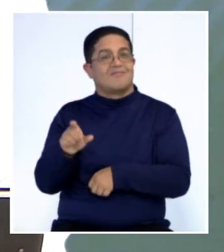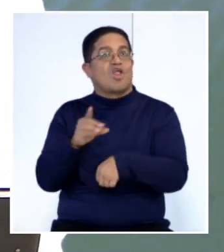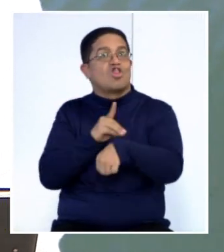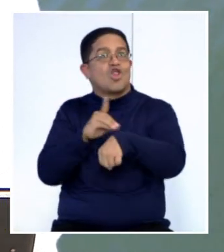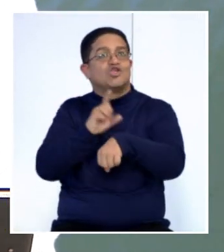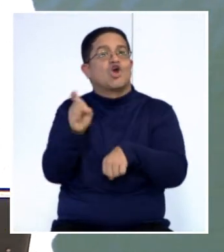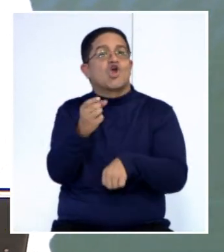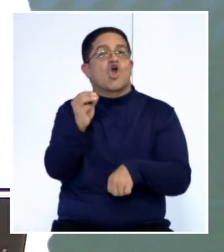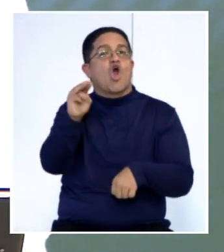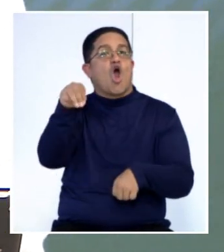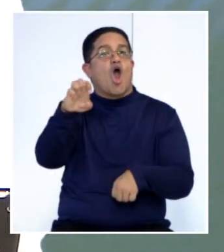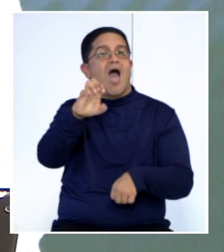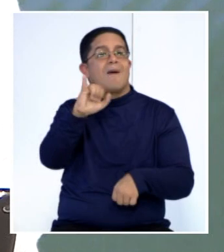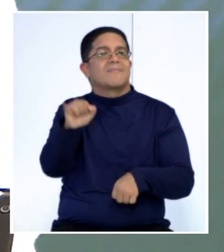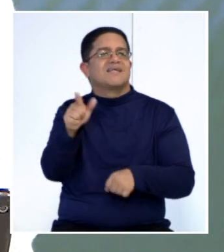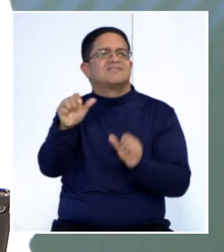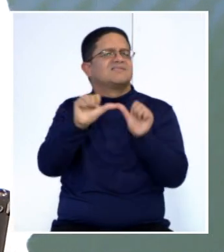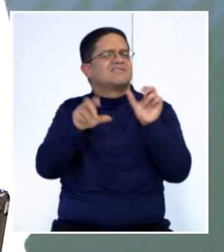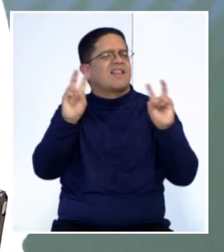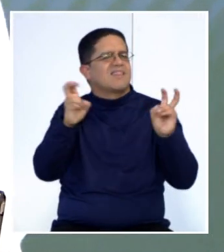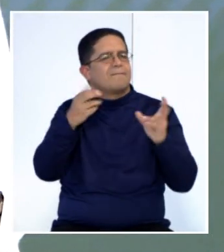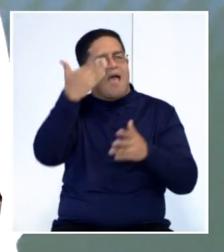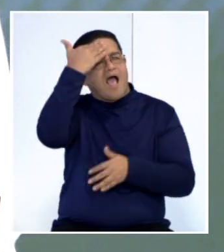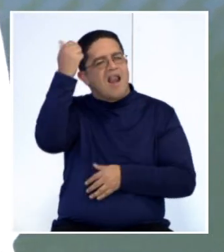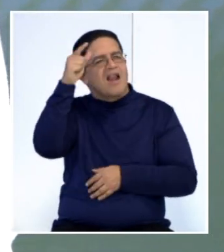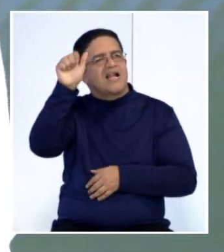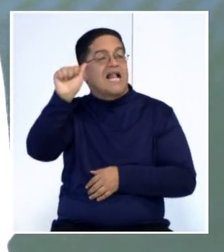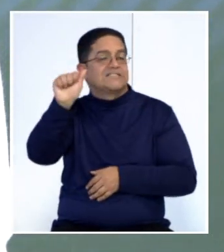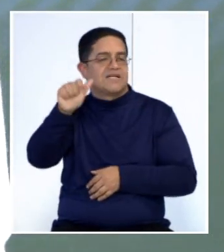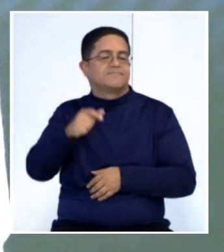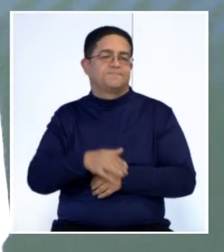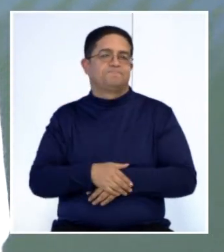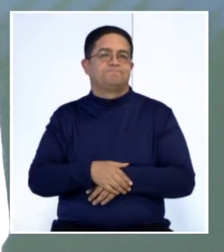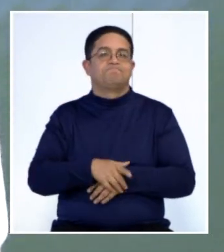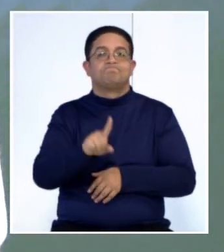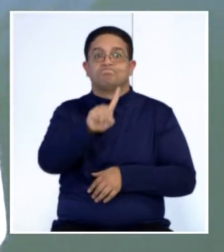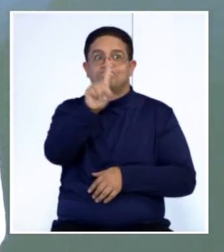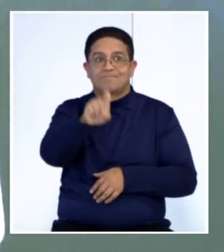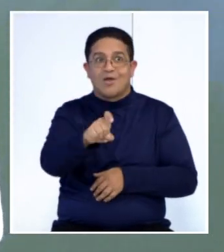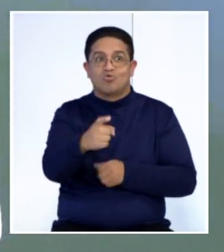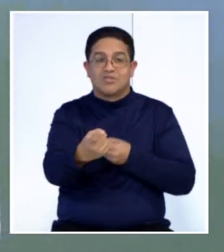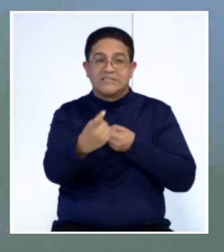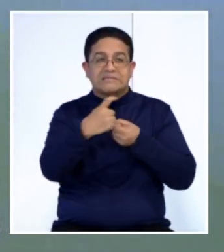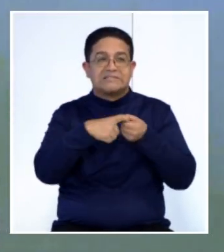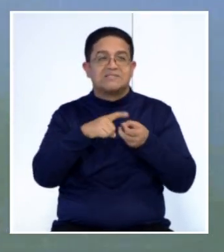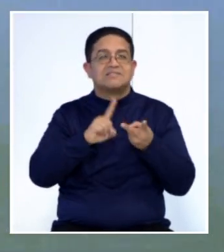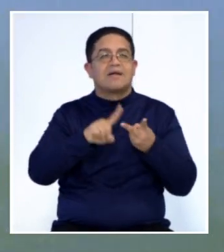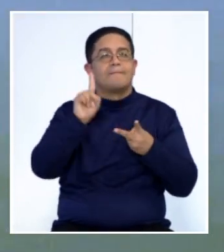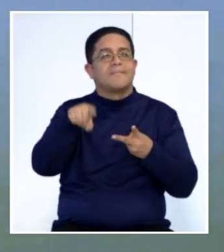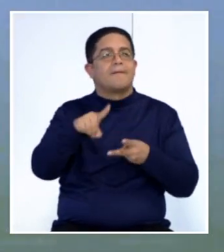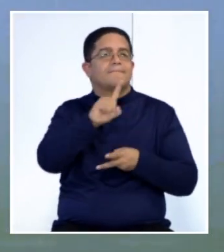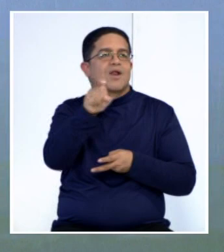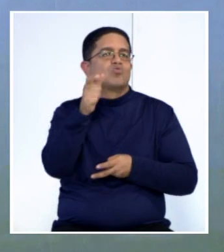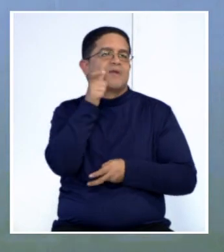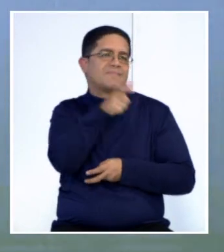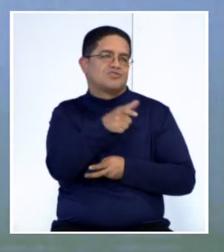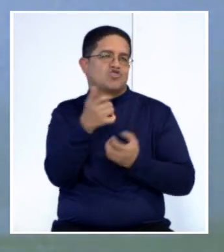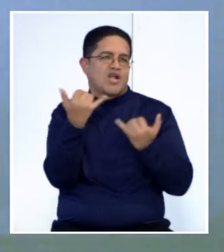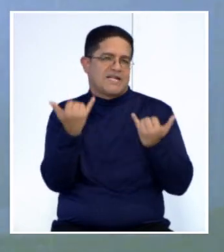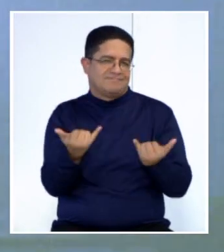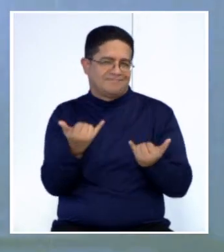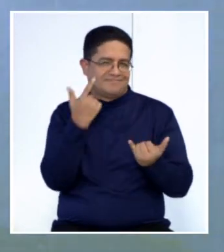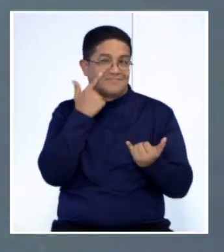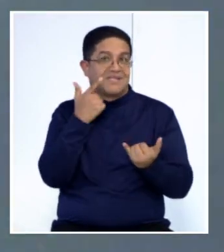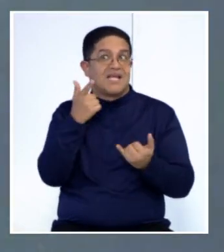nos seguirá acompañando, estamos hablando sobre el Alzheimer, así que activos y atentos a las redes sociales. Además tenemos preguntas de la audiencia desde la calle y las